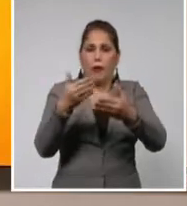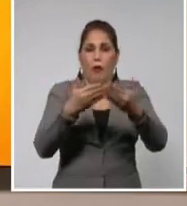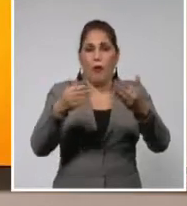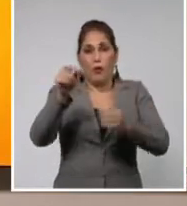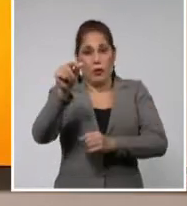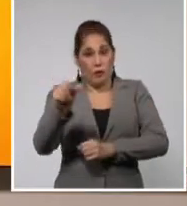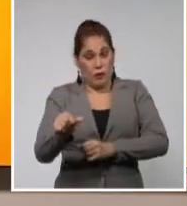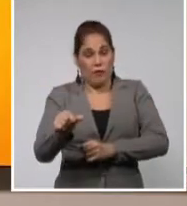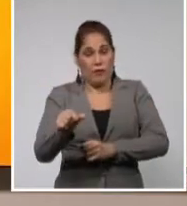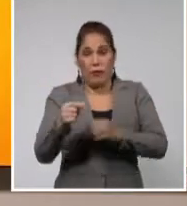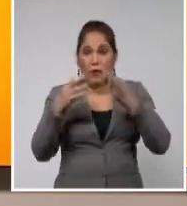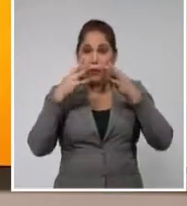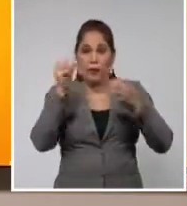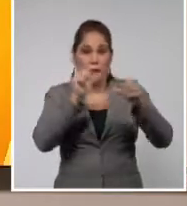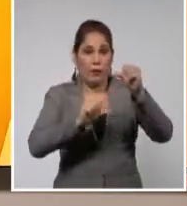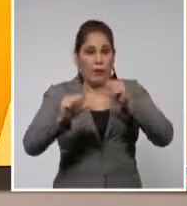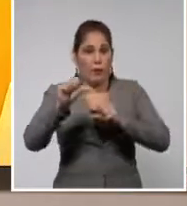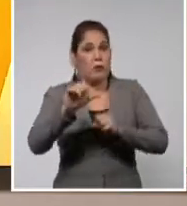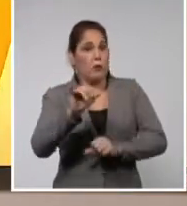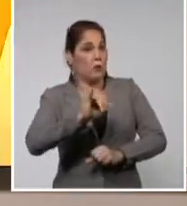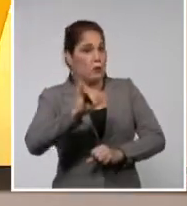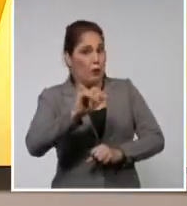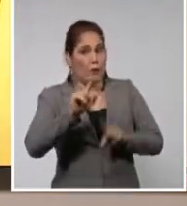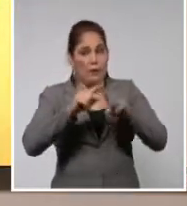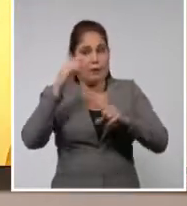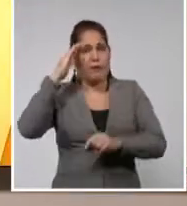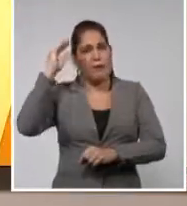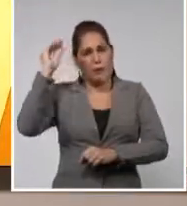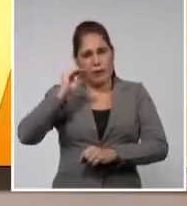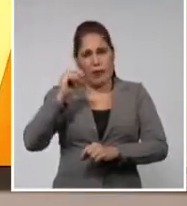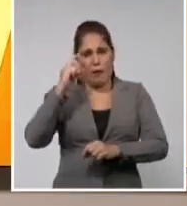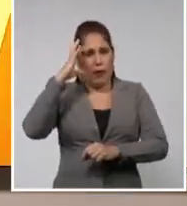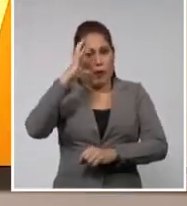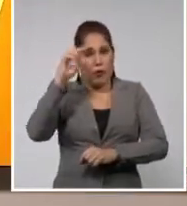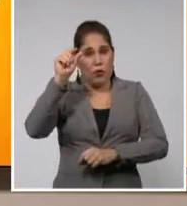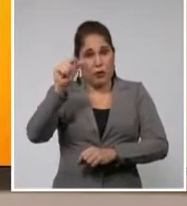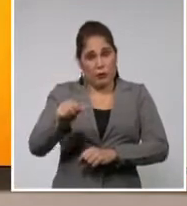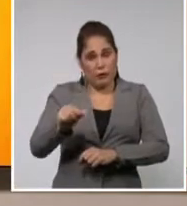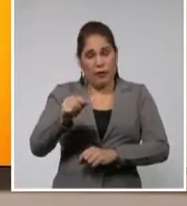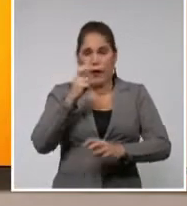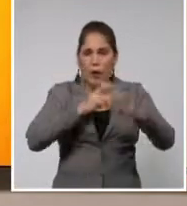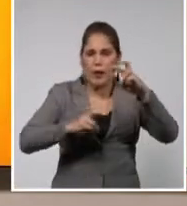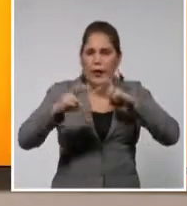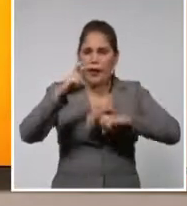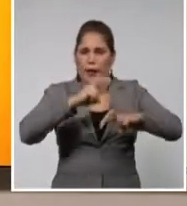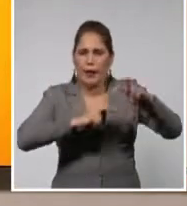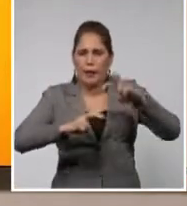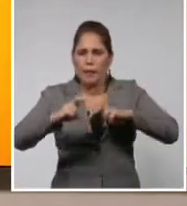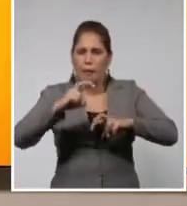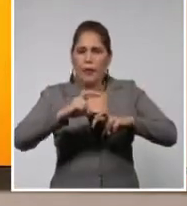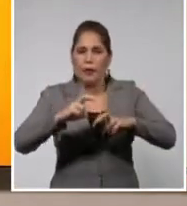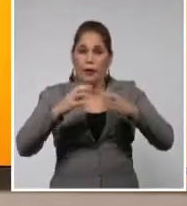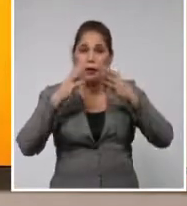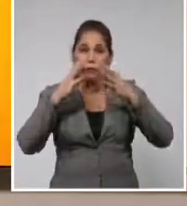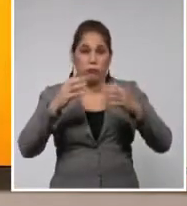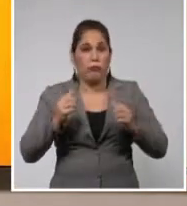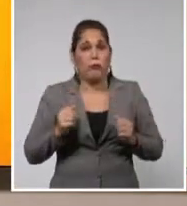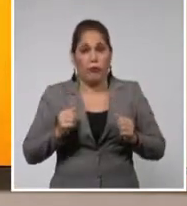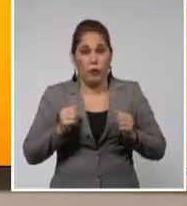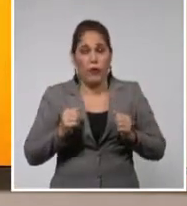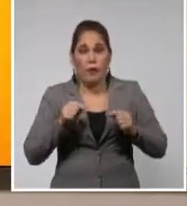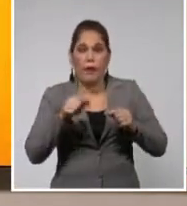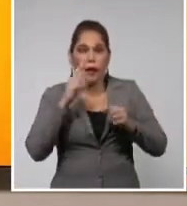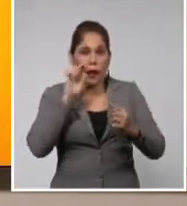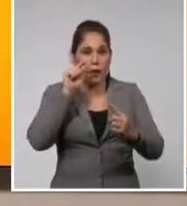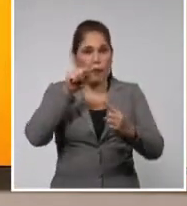más allá de los laboratorios, pues son ellos, y solo ellos quienes estudian y revelan las graves secretas de la vida. A propósito de la